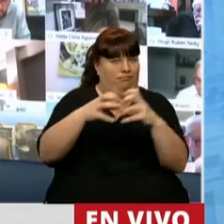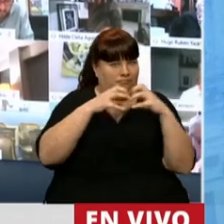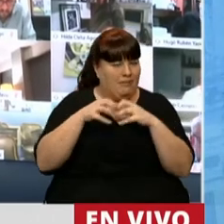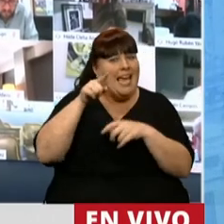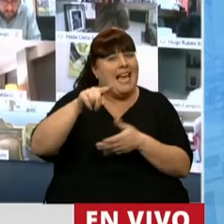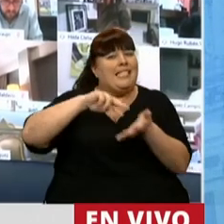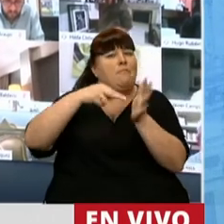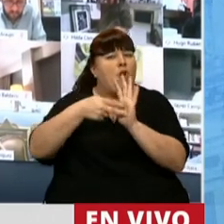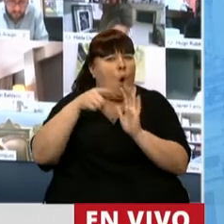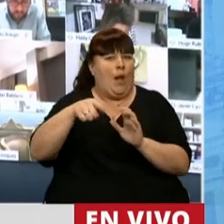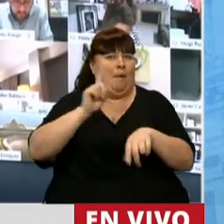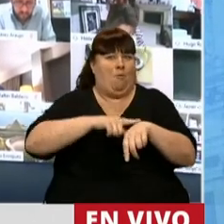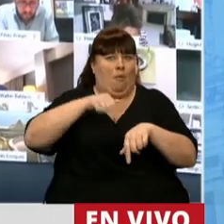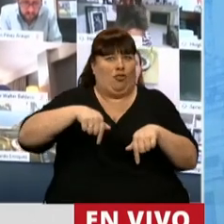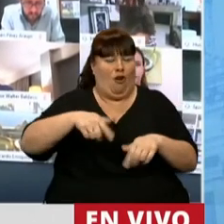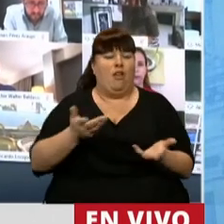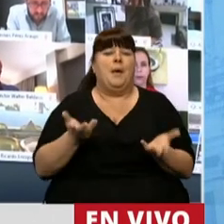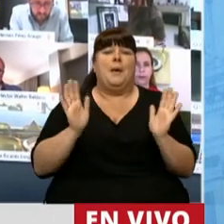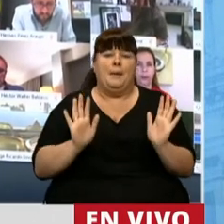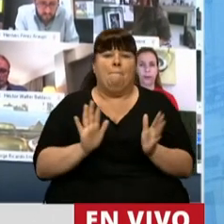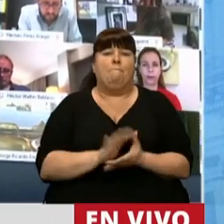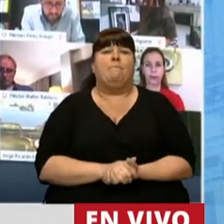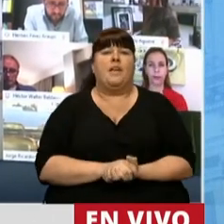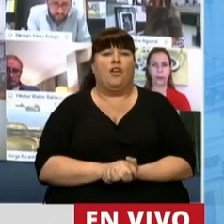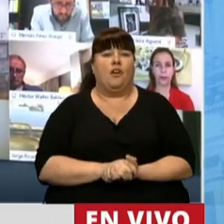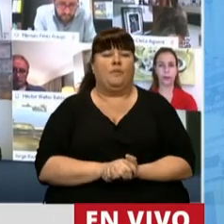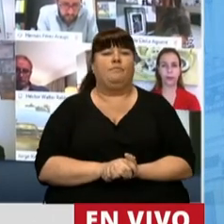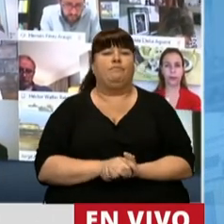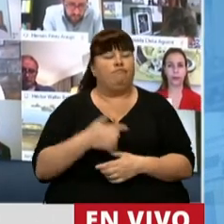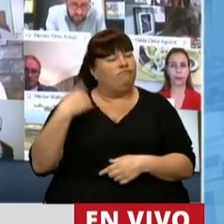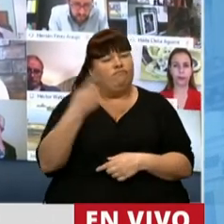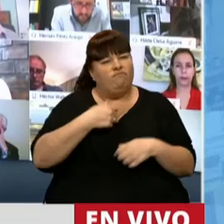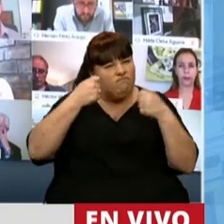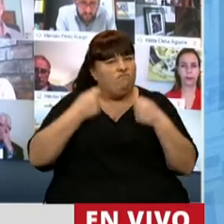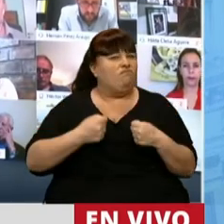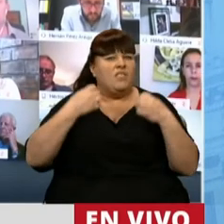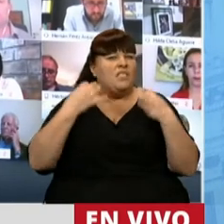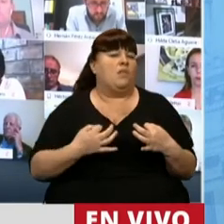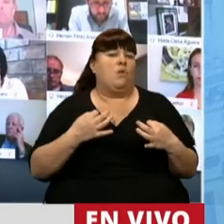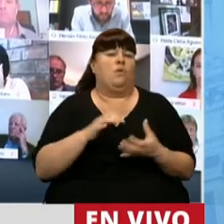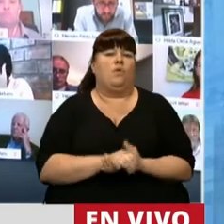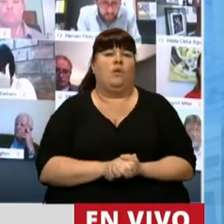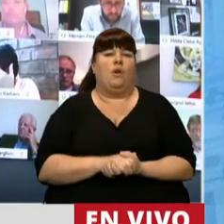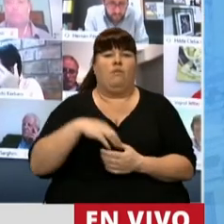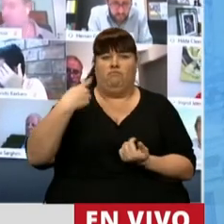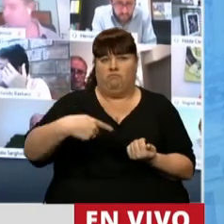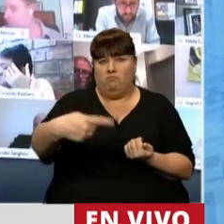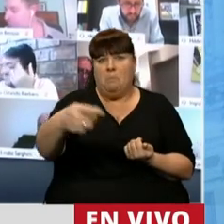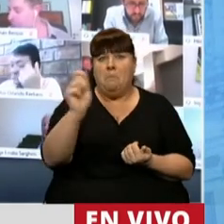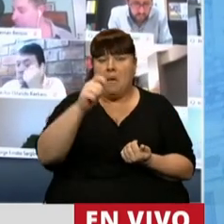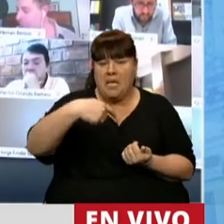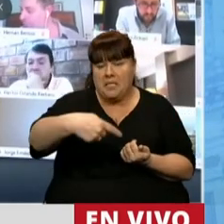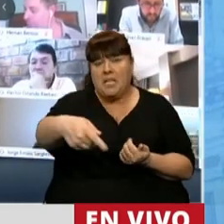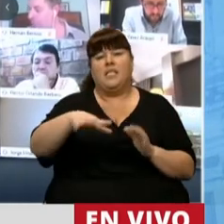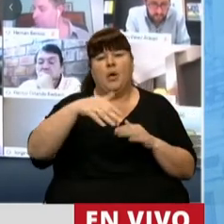inconveniente, de ese problema que estamos teniendo. Pero con la profunda convicción, señor presidente, de que en los próximos meses